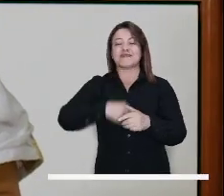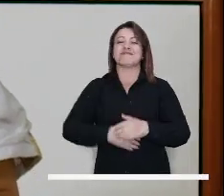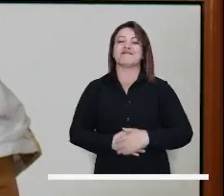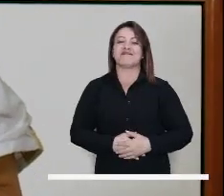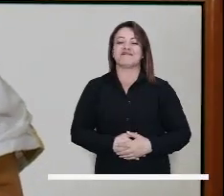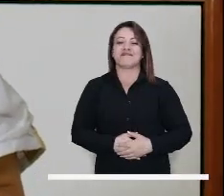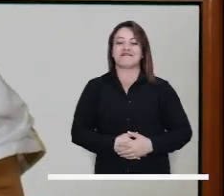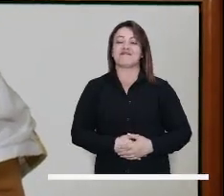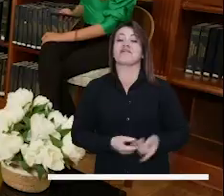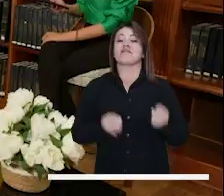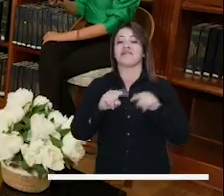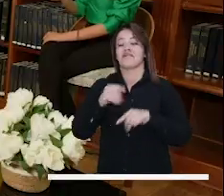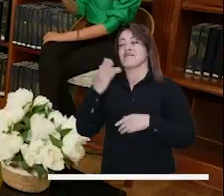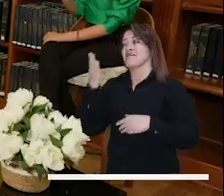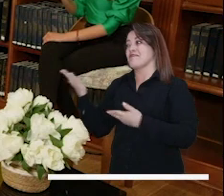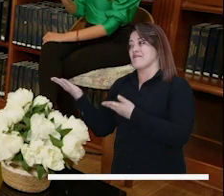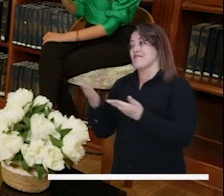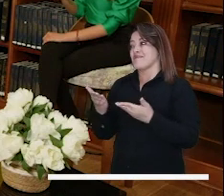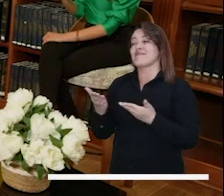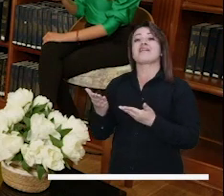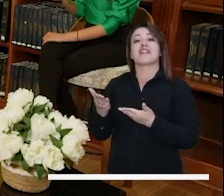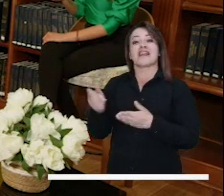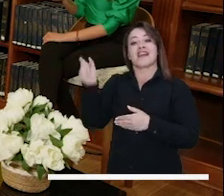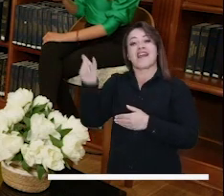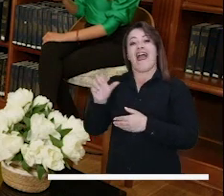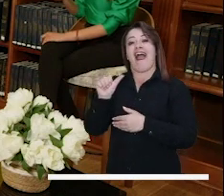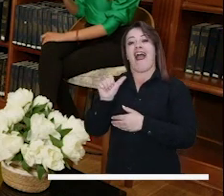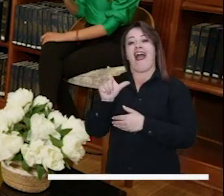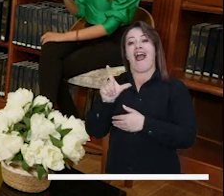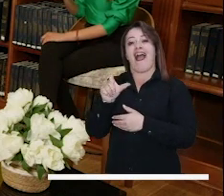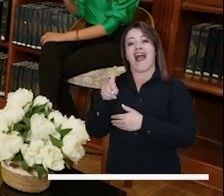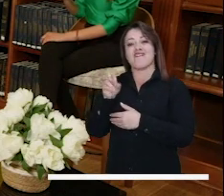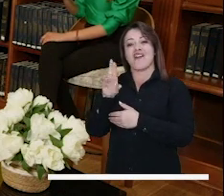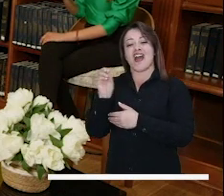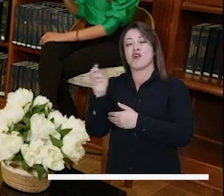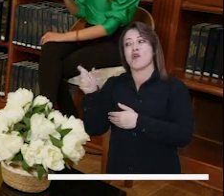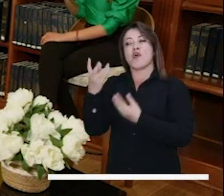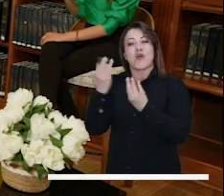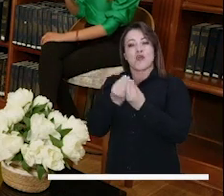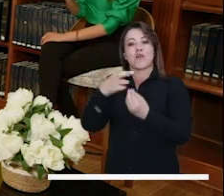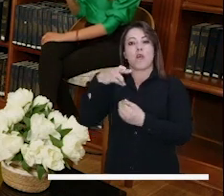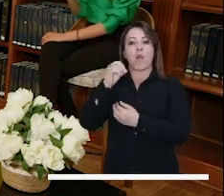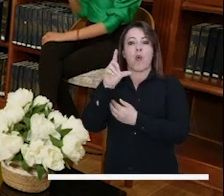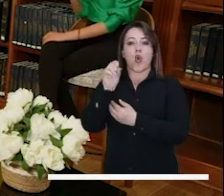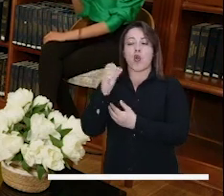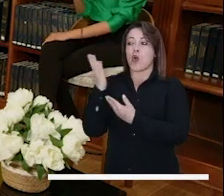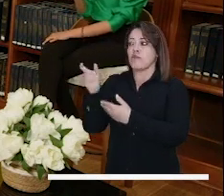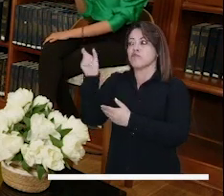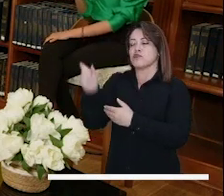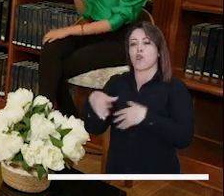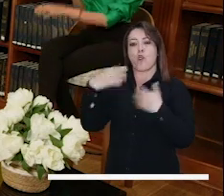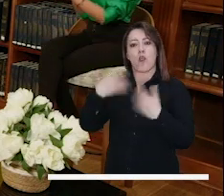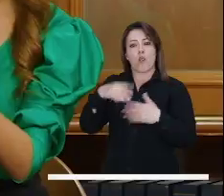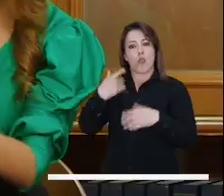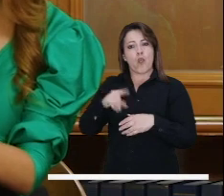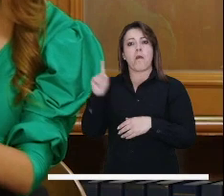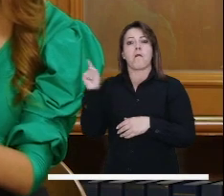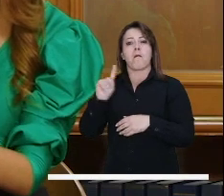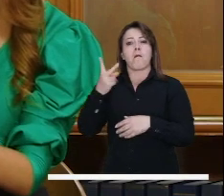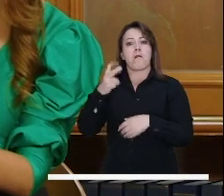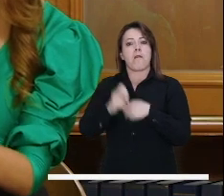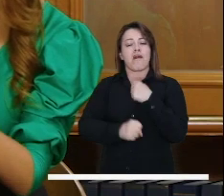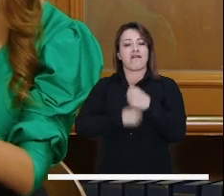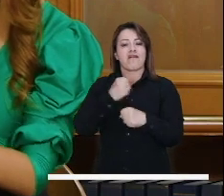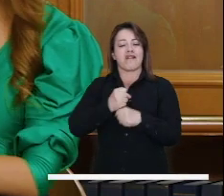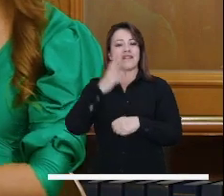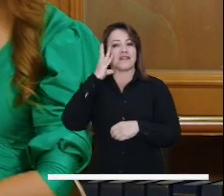la agenda de Bogotá. También saludamos al concejal Álvaro Argote del Polo Democrático, un concejal con 20 años